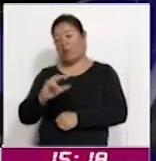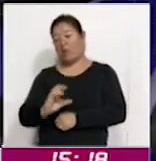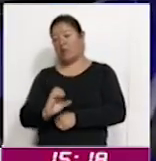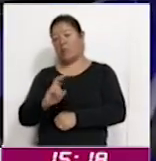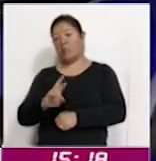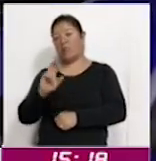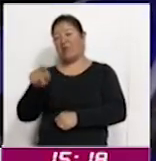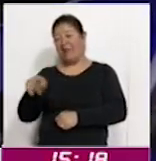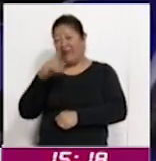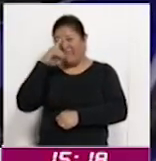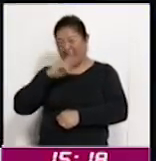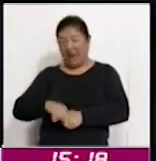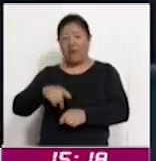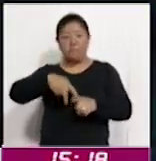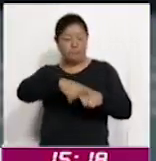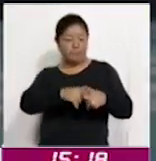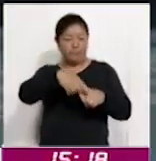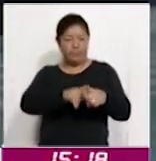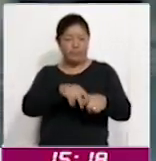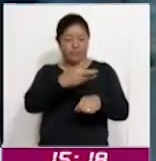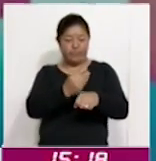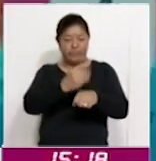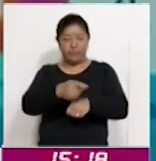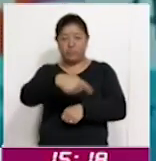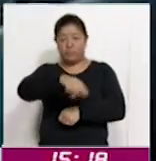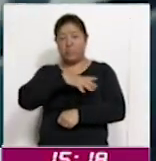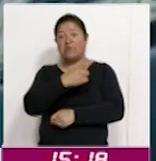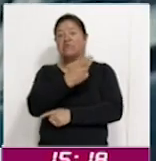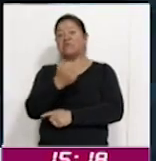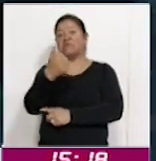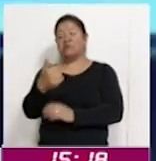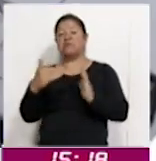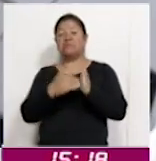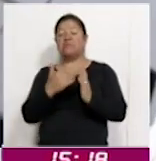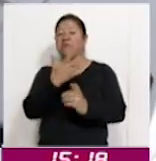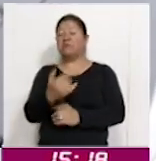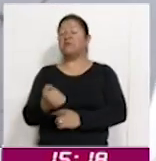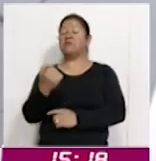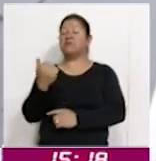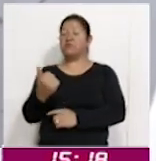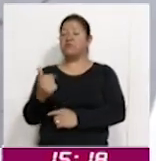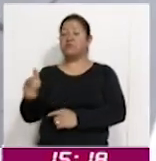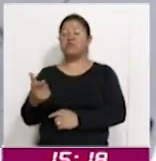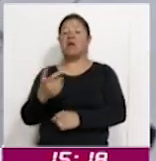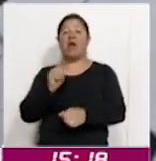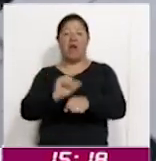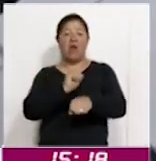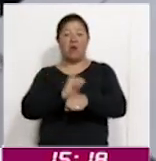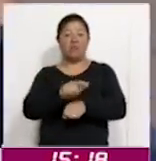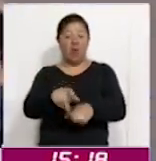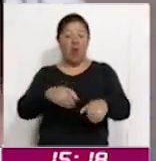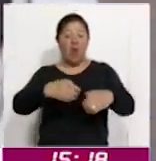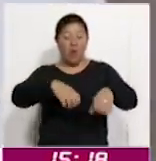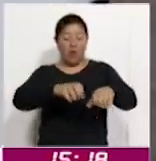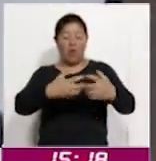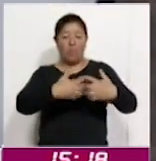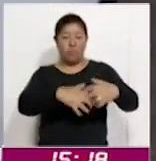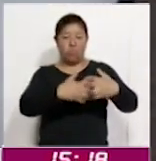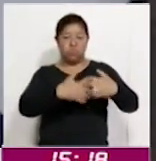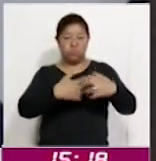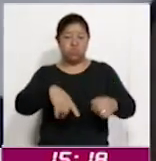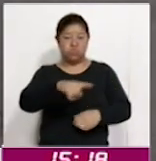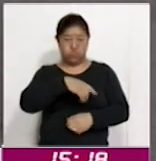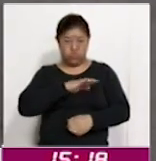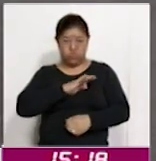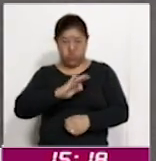con posibles fallas mecánicas. La medida aplica para 106.550 autos, cuya bomba de combustible podría dilatarse bajo ciertas